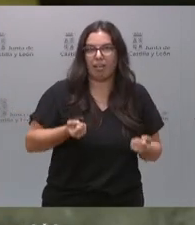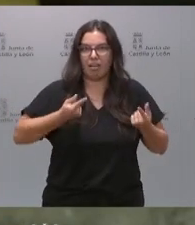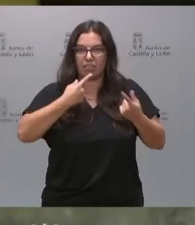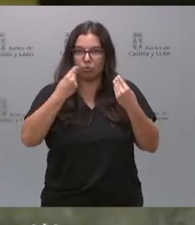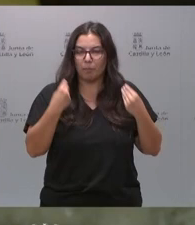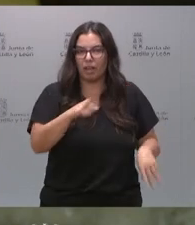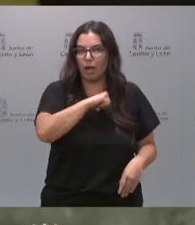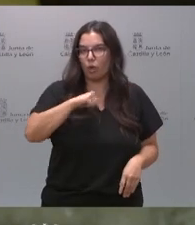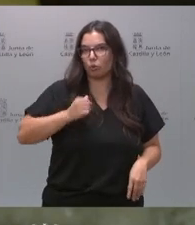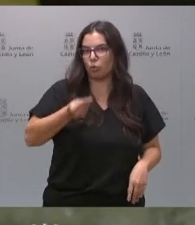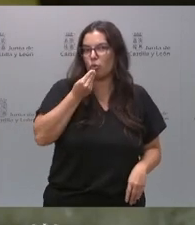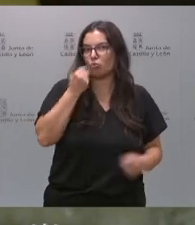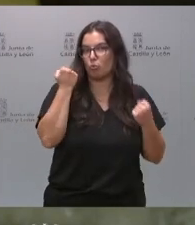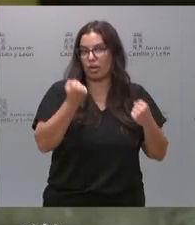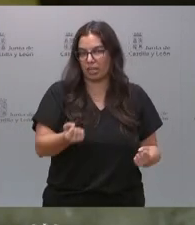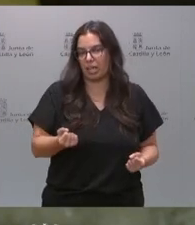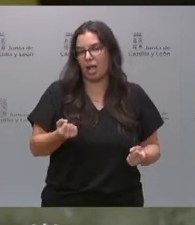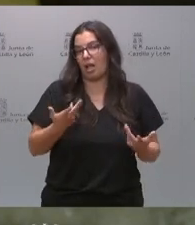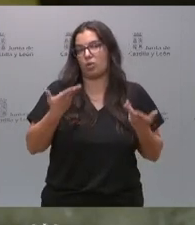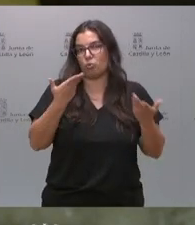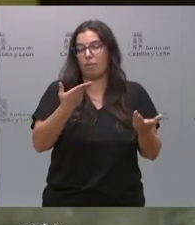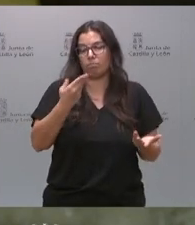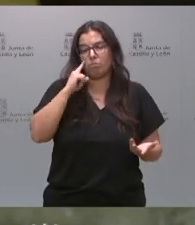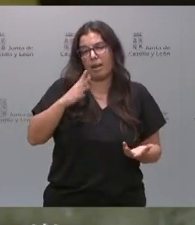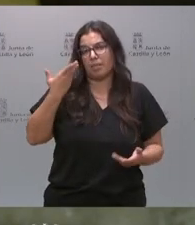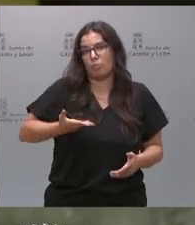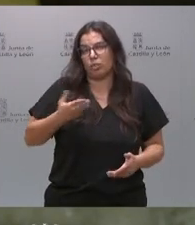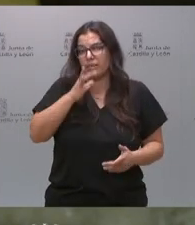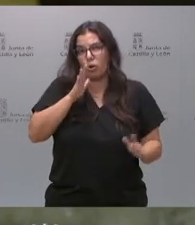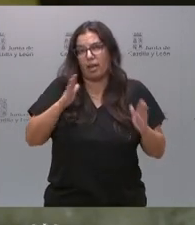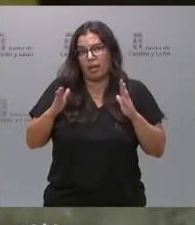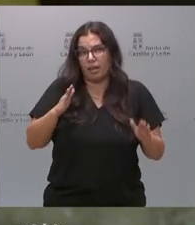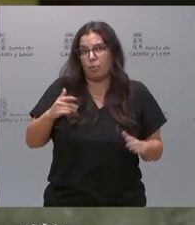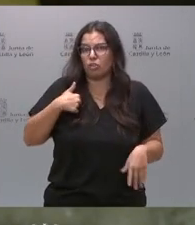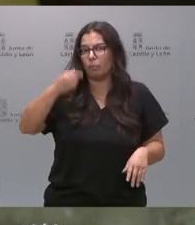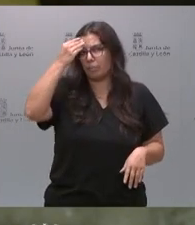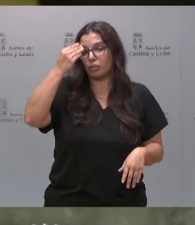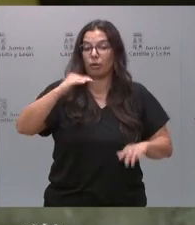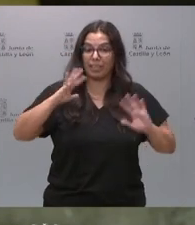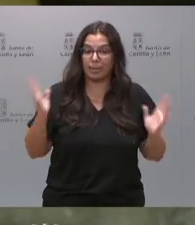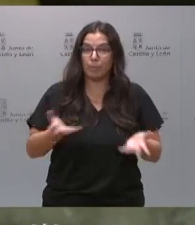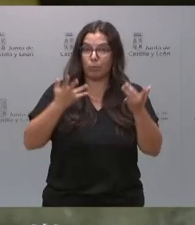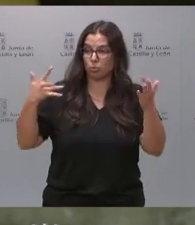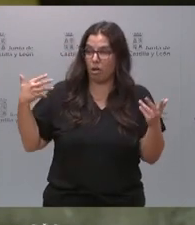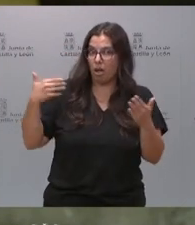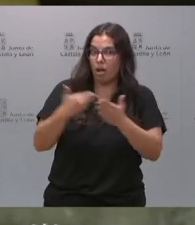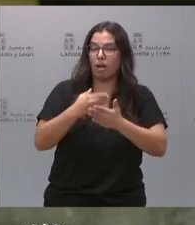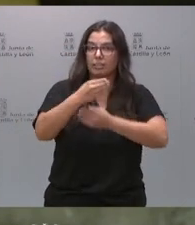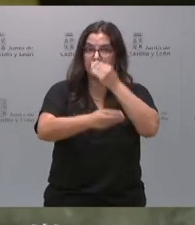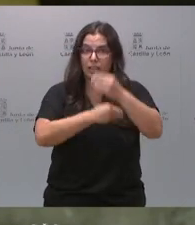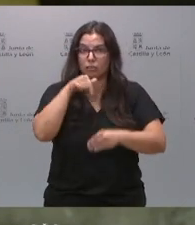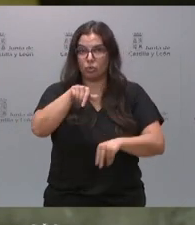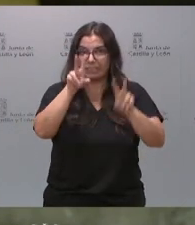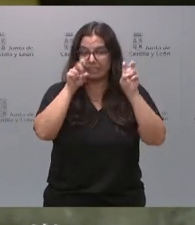autoconsumo energético. Me parece muy importante en estos momentos. Yo creo que el impulso que se ha dado en los últimos tiempos a